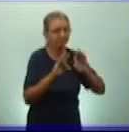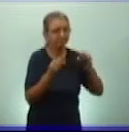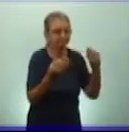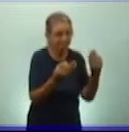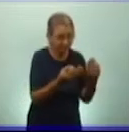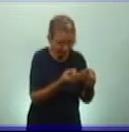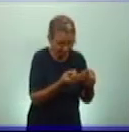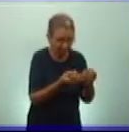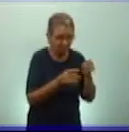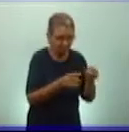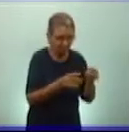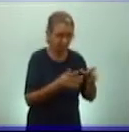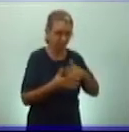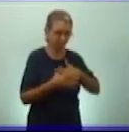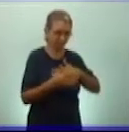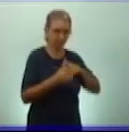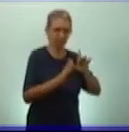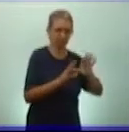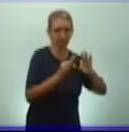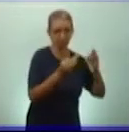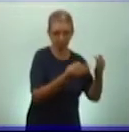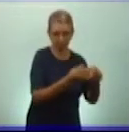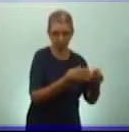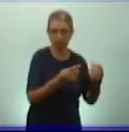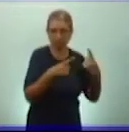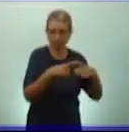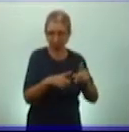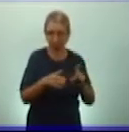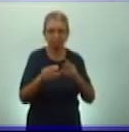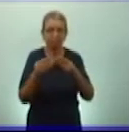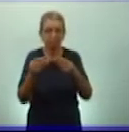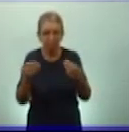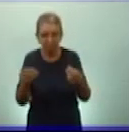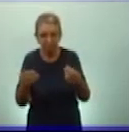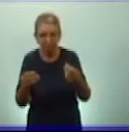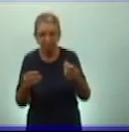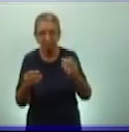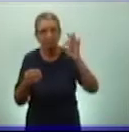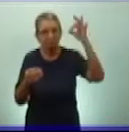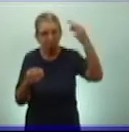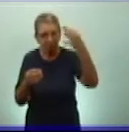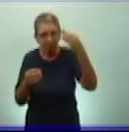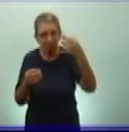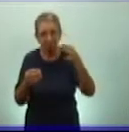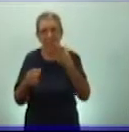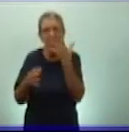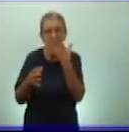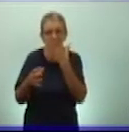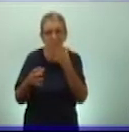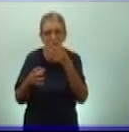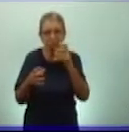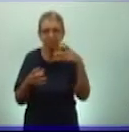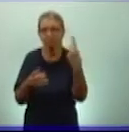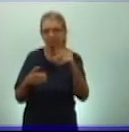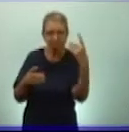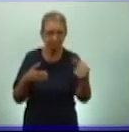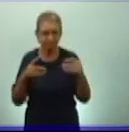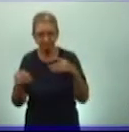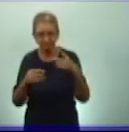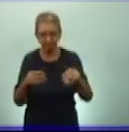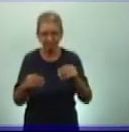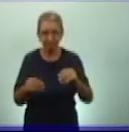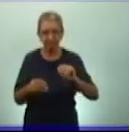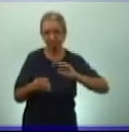familias. Bueno, las tierras del sol estaban destinadas para los sacerdotes la producción, para los templos, para las ofrendas